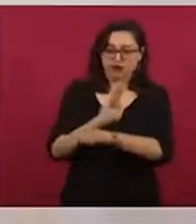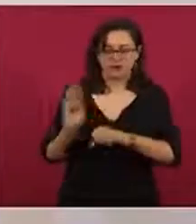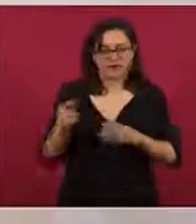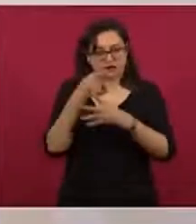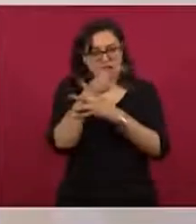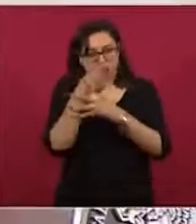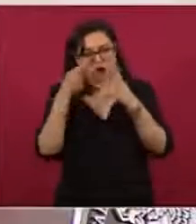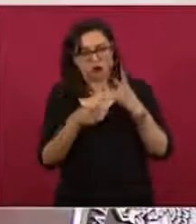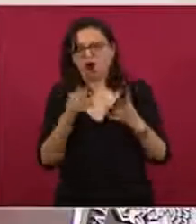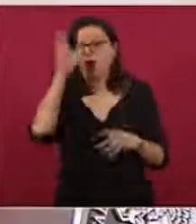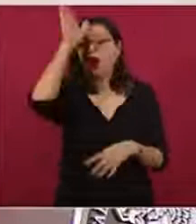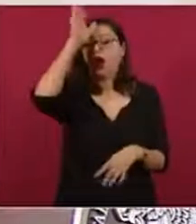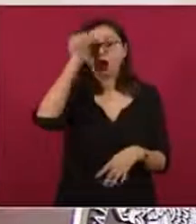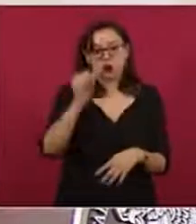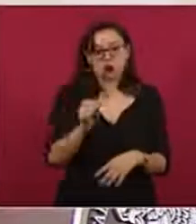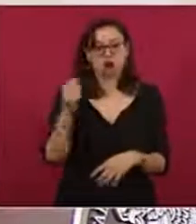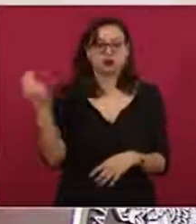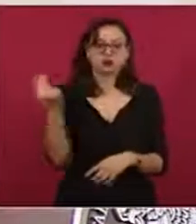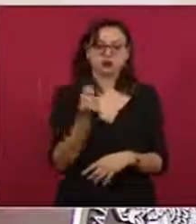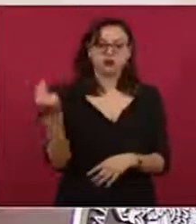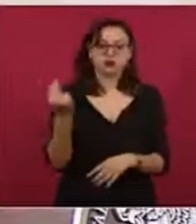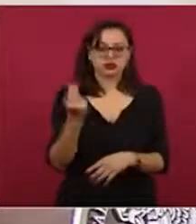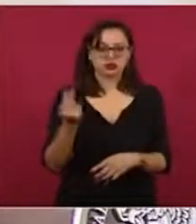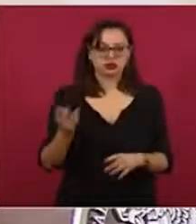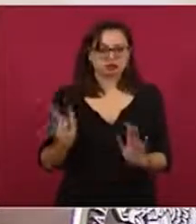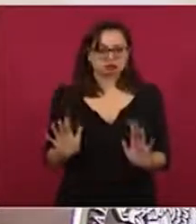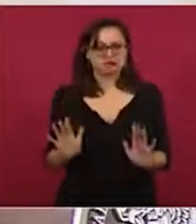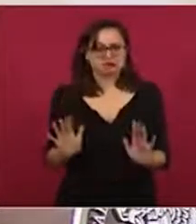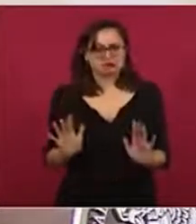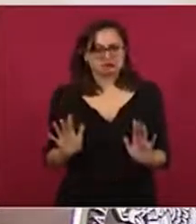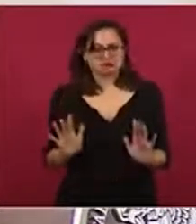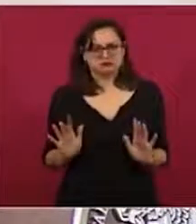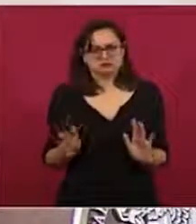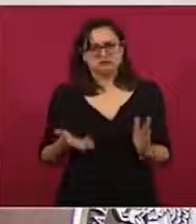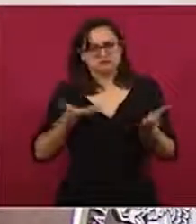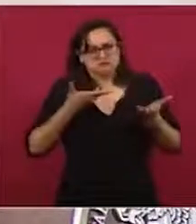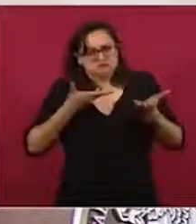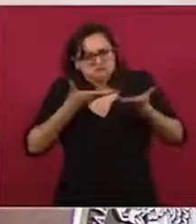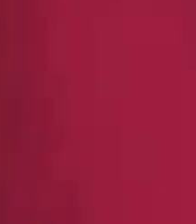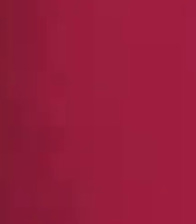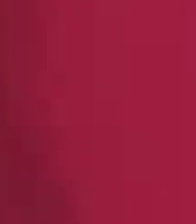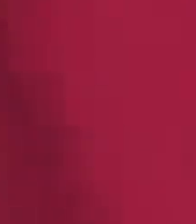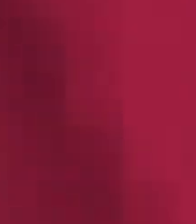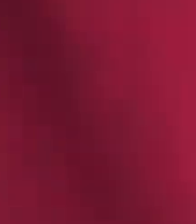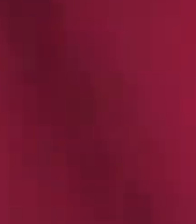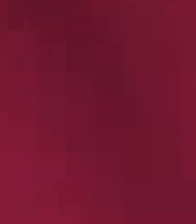Entonces, vamos a buscar una salida.